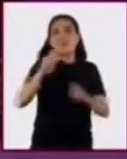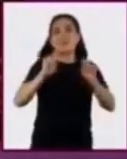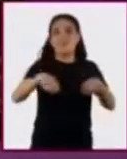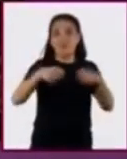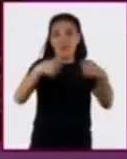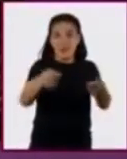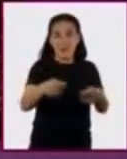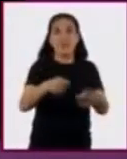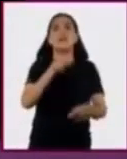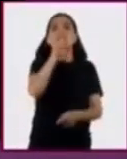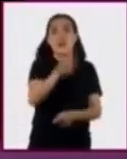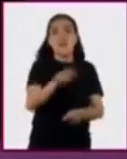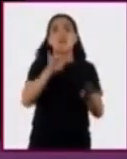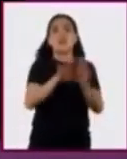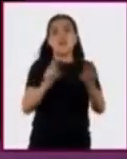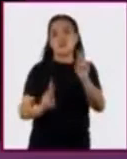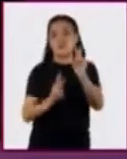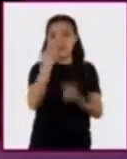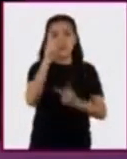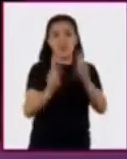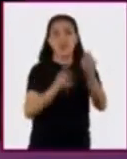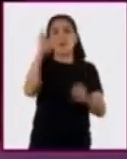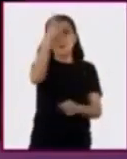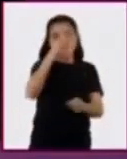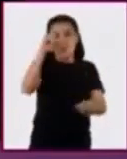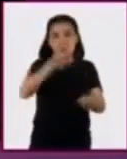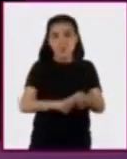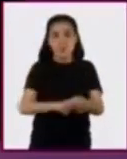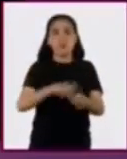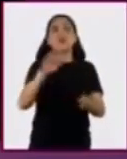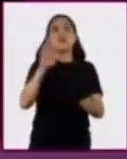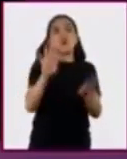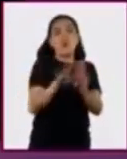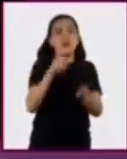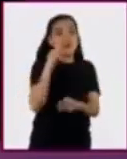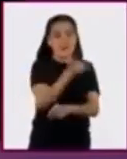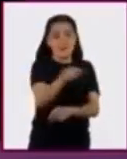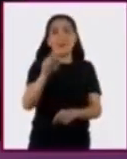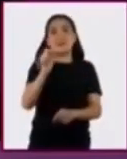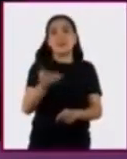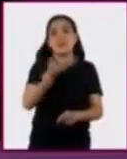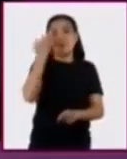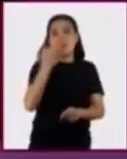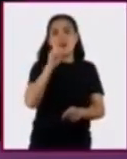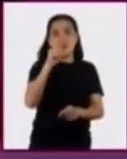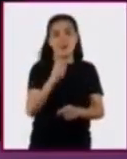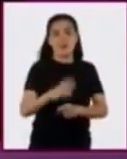y además de la biodiversidad y la cultura que floreció en torno al agua.